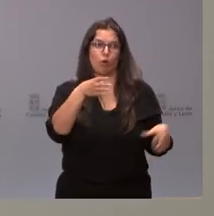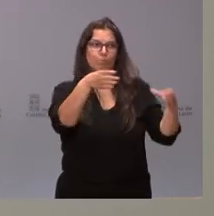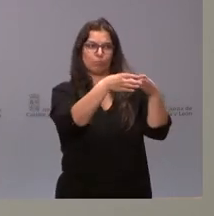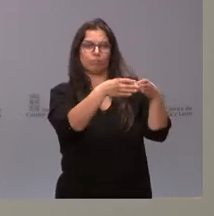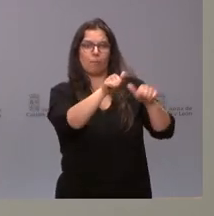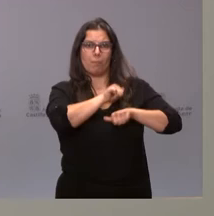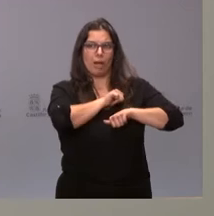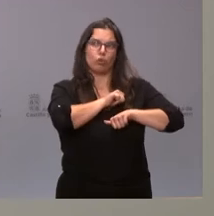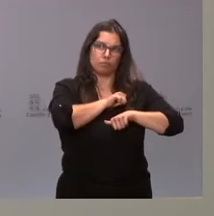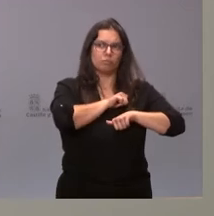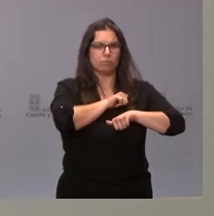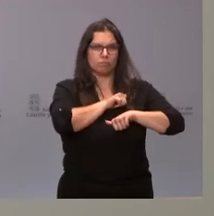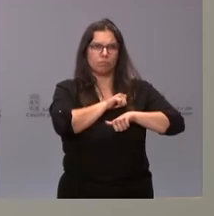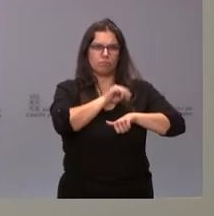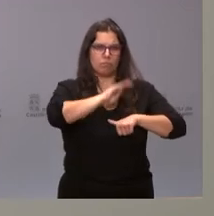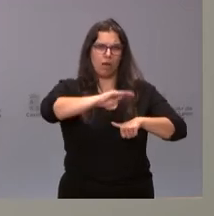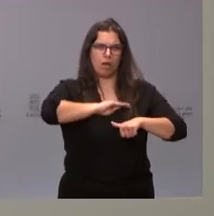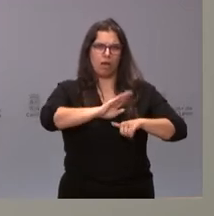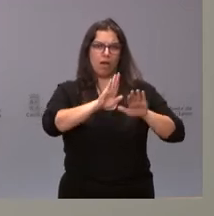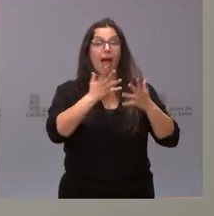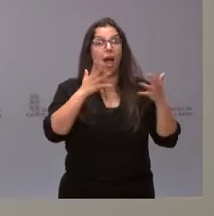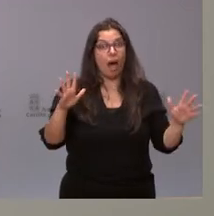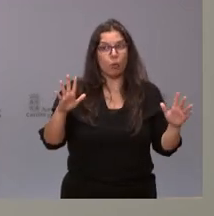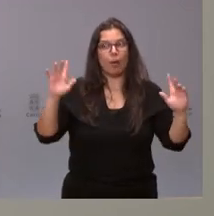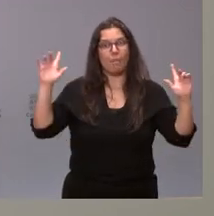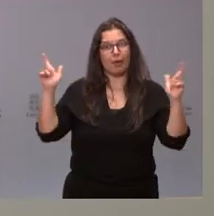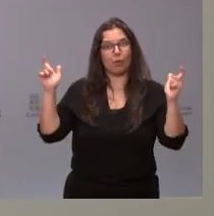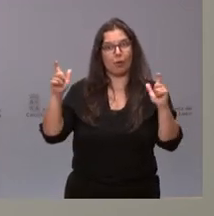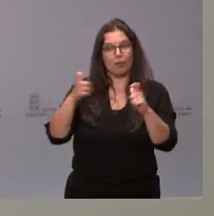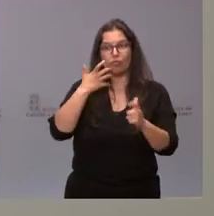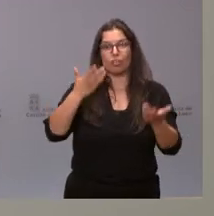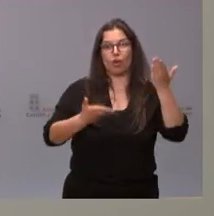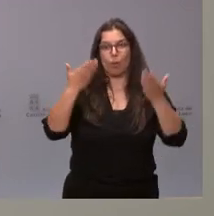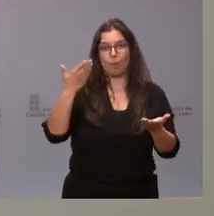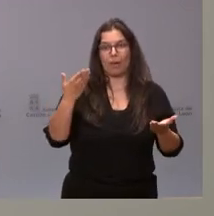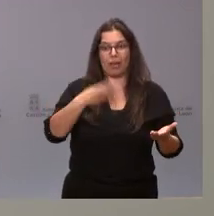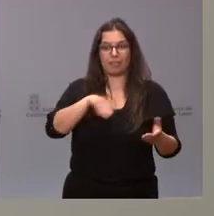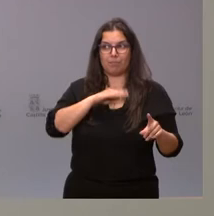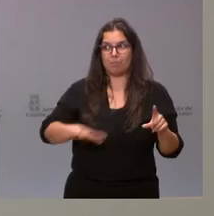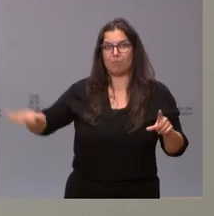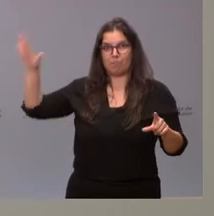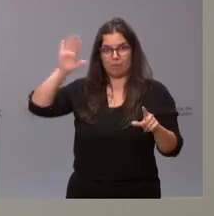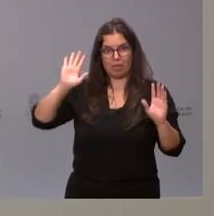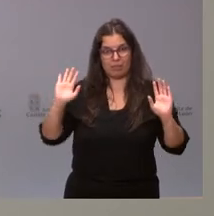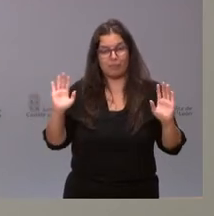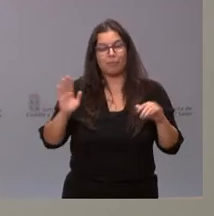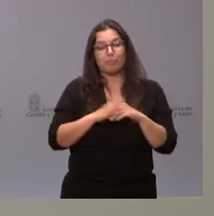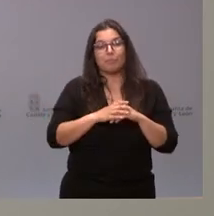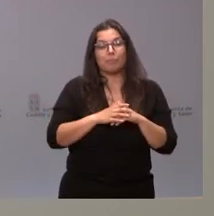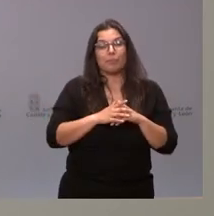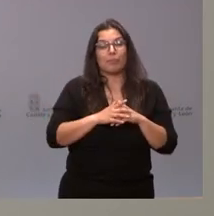desempleo siga siendo tan elevada, por más que sea mucho menor que la registrada en el conjunto nacional. Es verdad que, por contra,